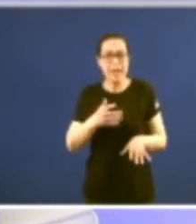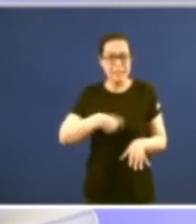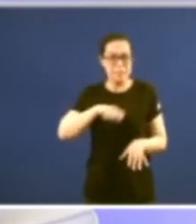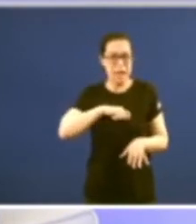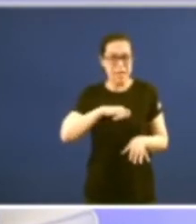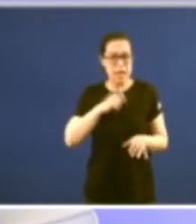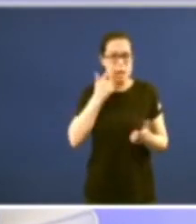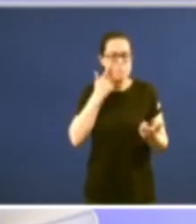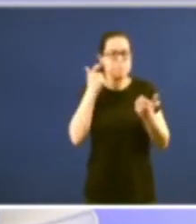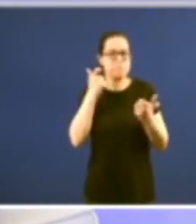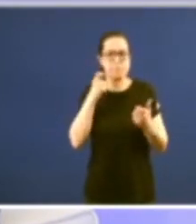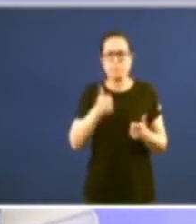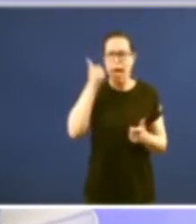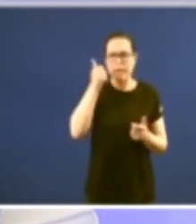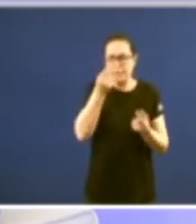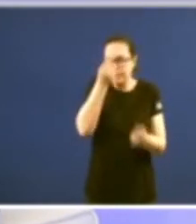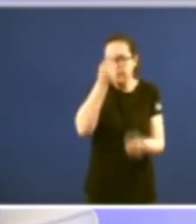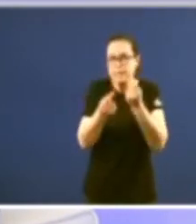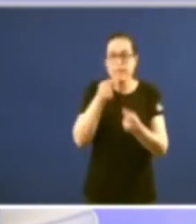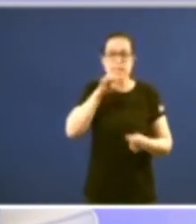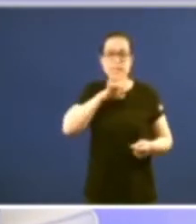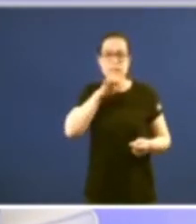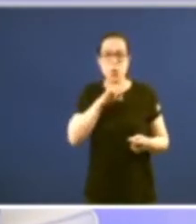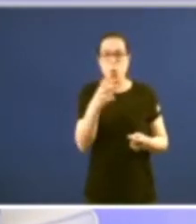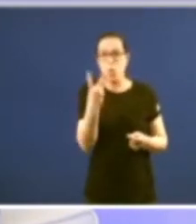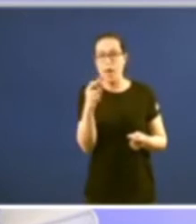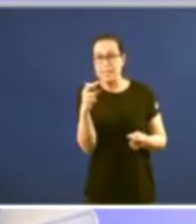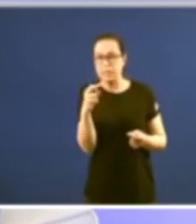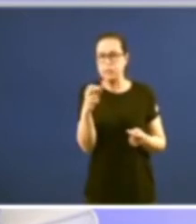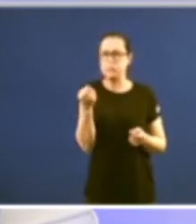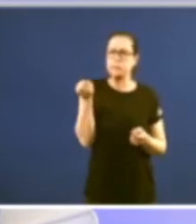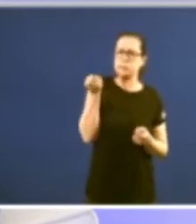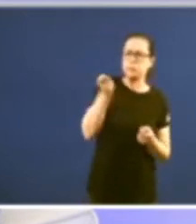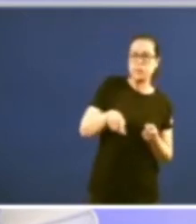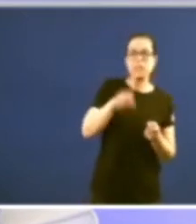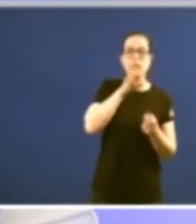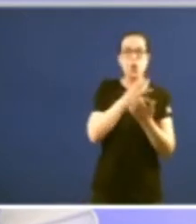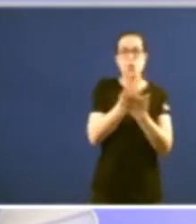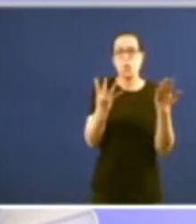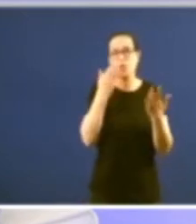peculiaridade do XX o XIX español é moi parecido ao XIX francés ao XIX